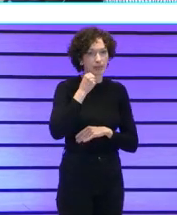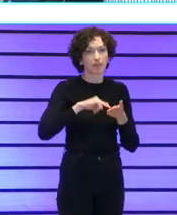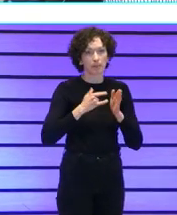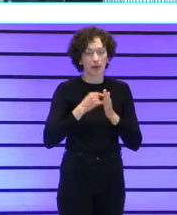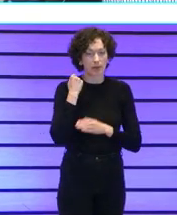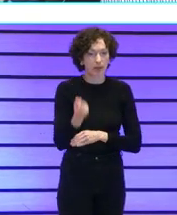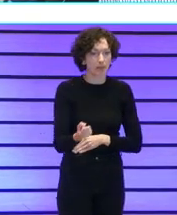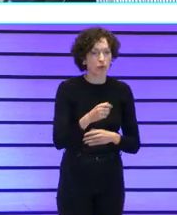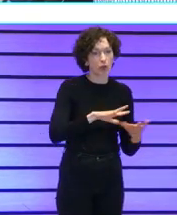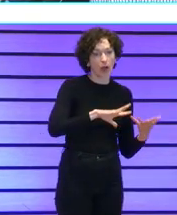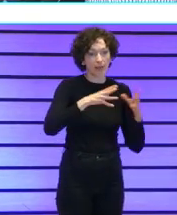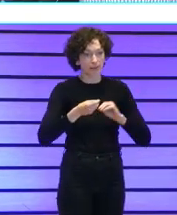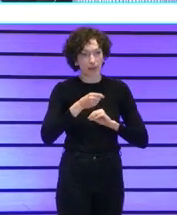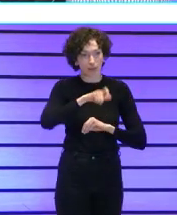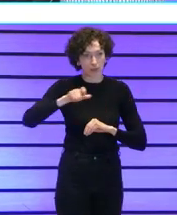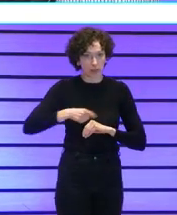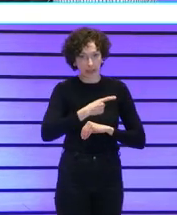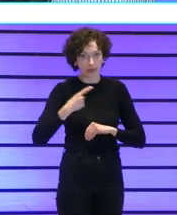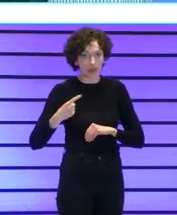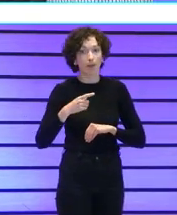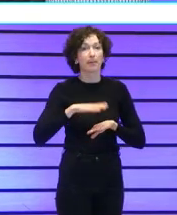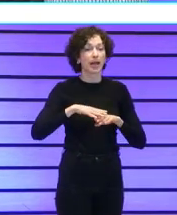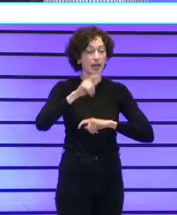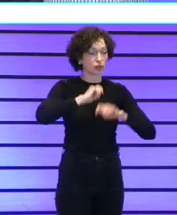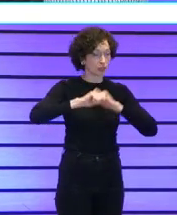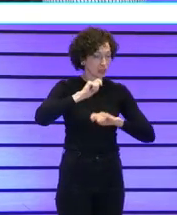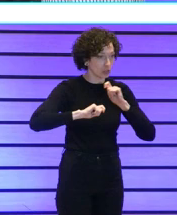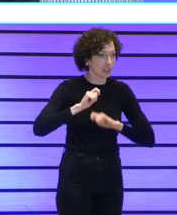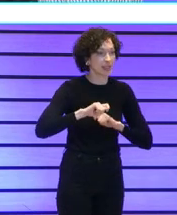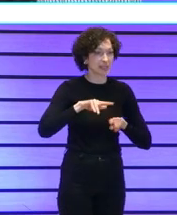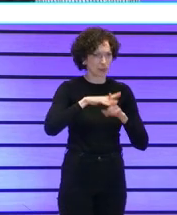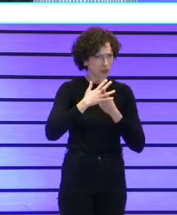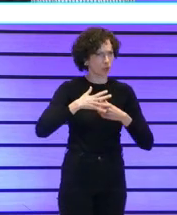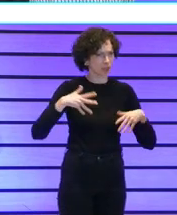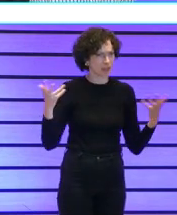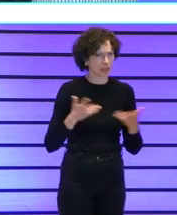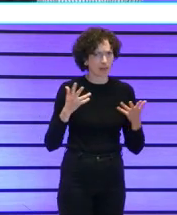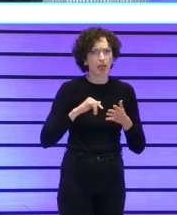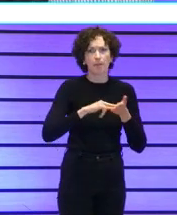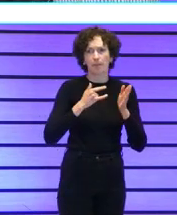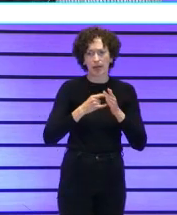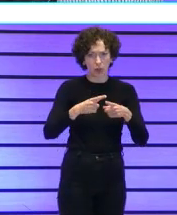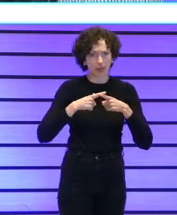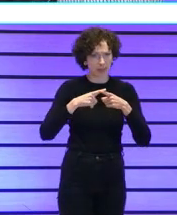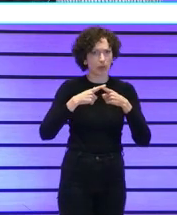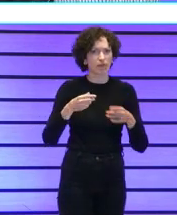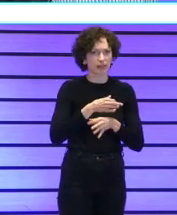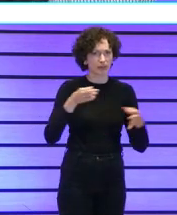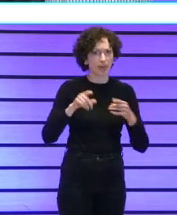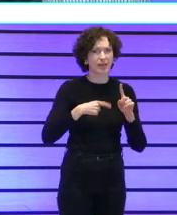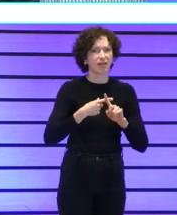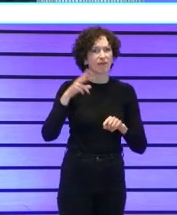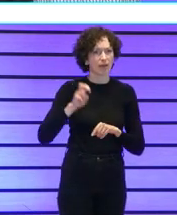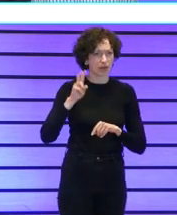de apoyo personalizado a entidades en grave situación económica cuadros de indicadores compartidos sobre viabilidad y efectividad estamos consiguiendo saber